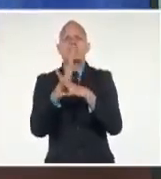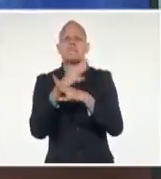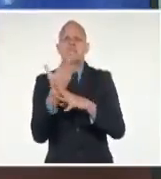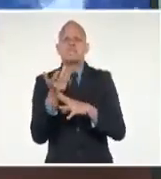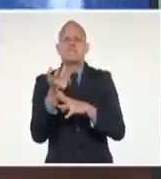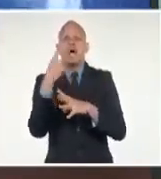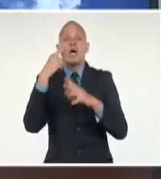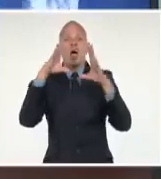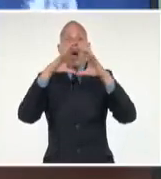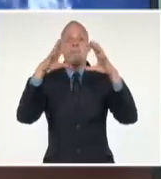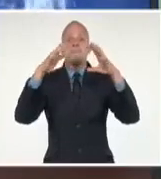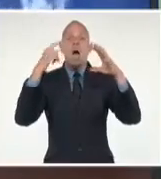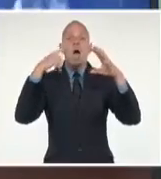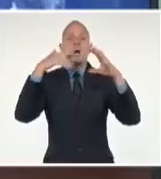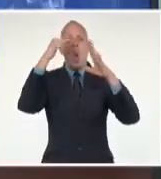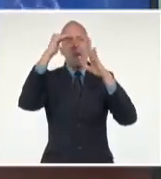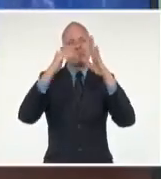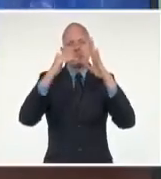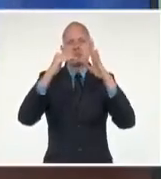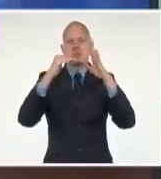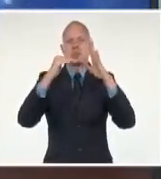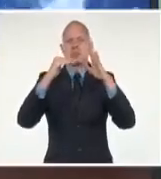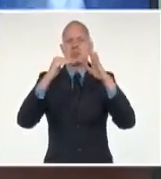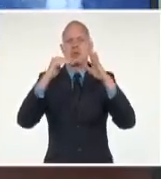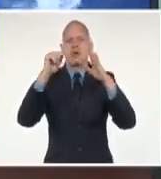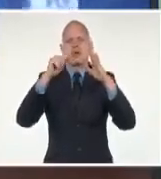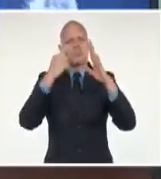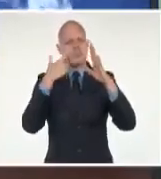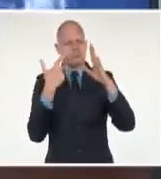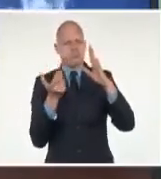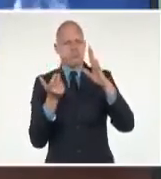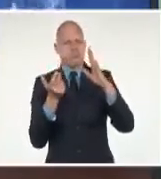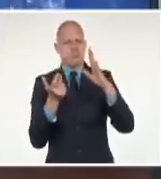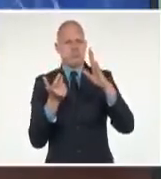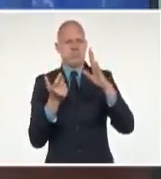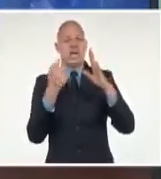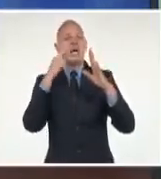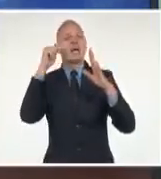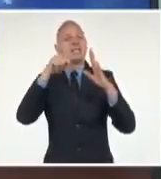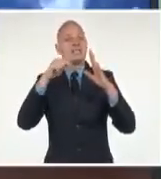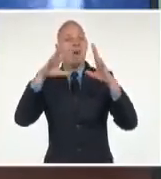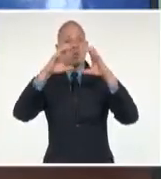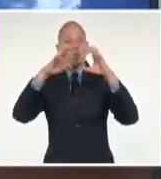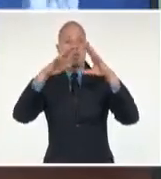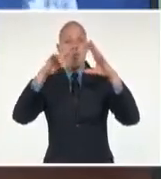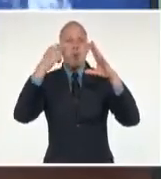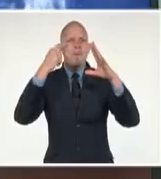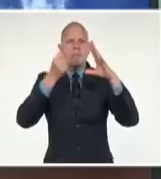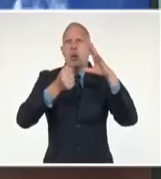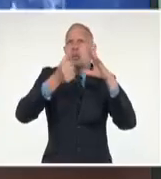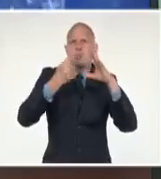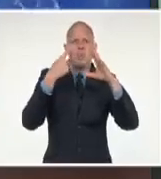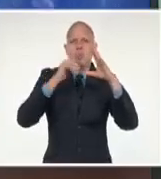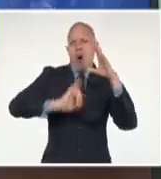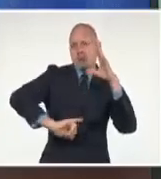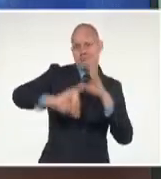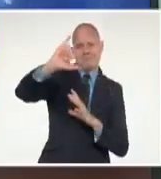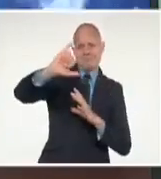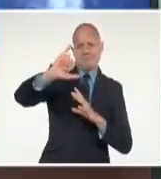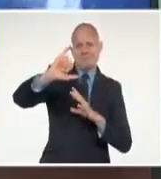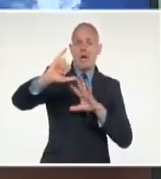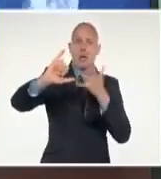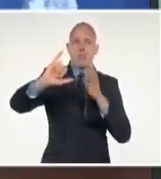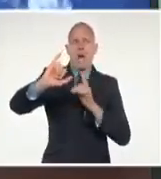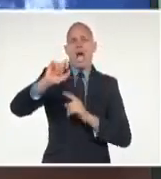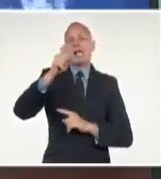menos 90 grados Celsius. Quiere decir que están muy altas esas nubes. Esas nubes llegan hasta los 15,